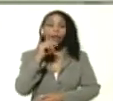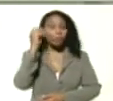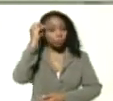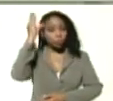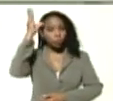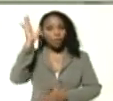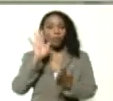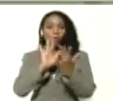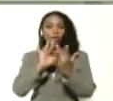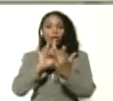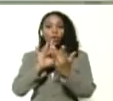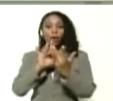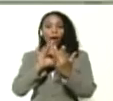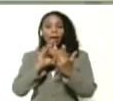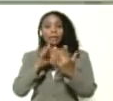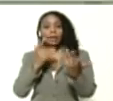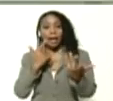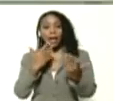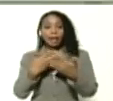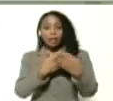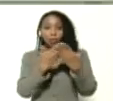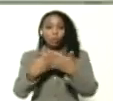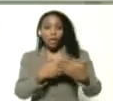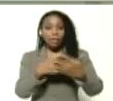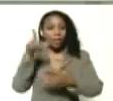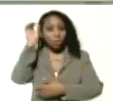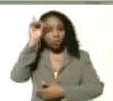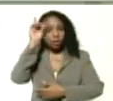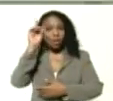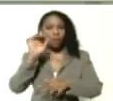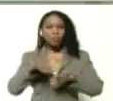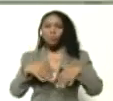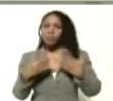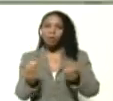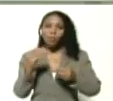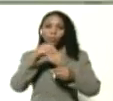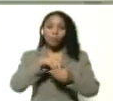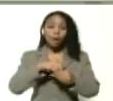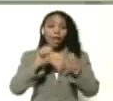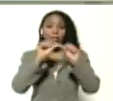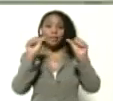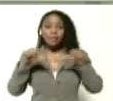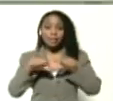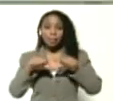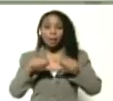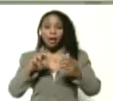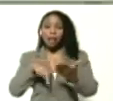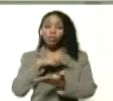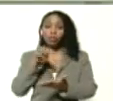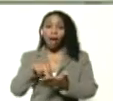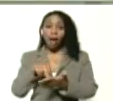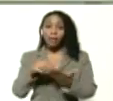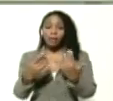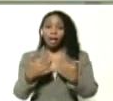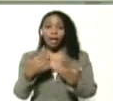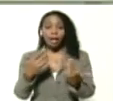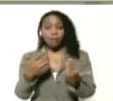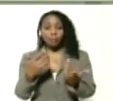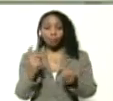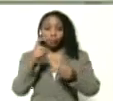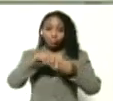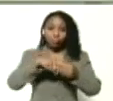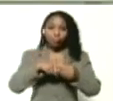de conectividad, entre estudiantes, y docentes. Cuando incorporamos, sistema nacional, de ingresos, a la